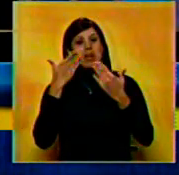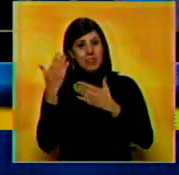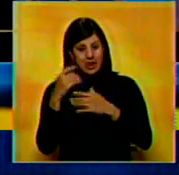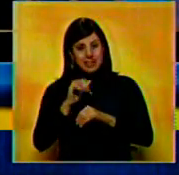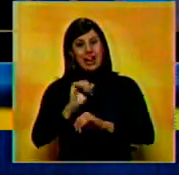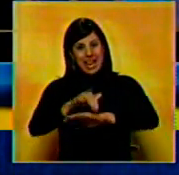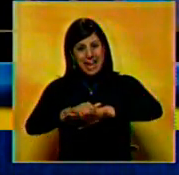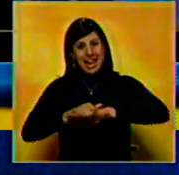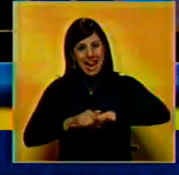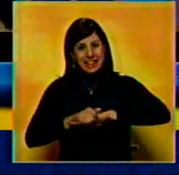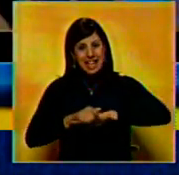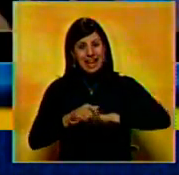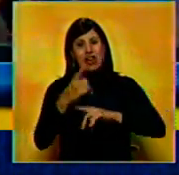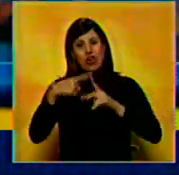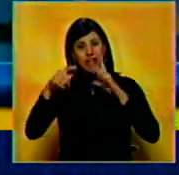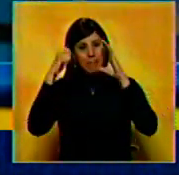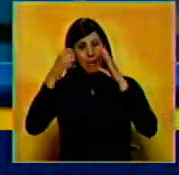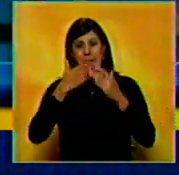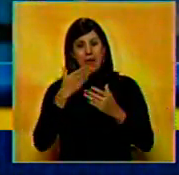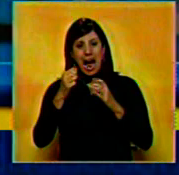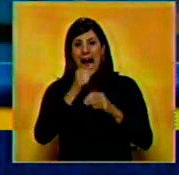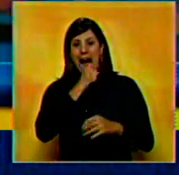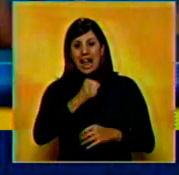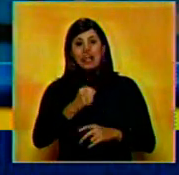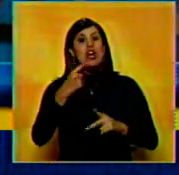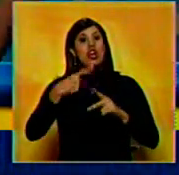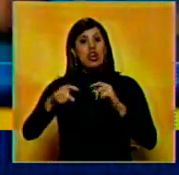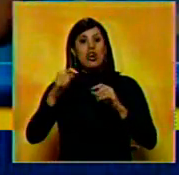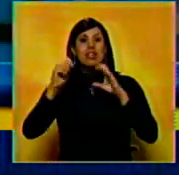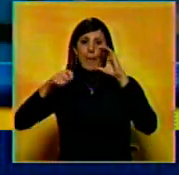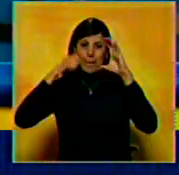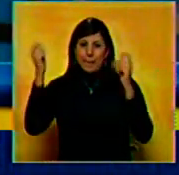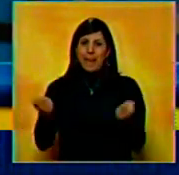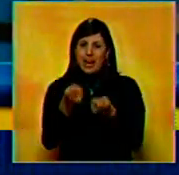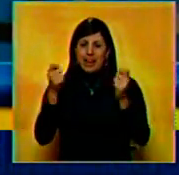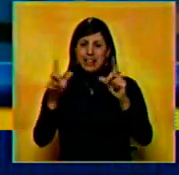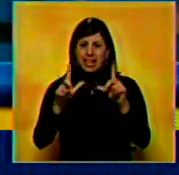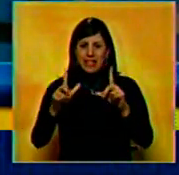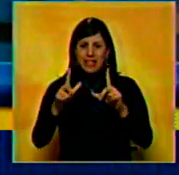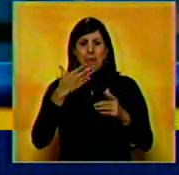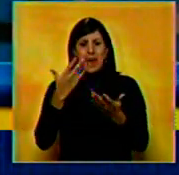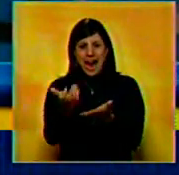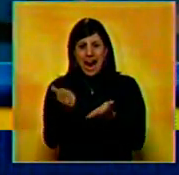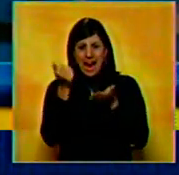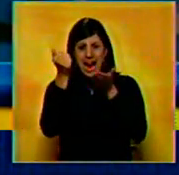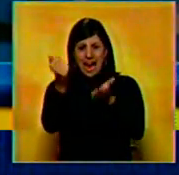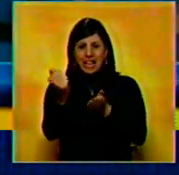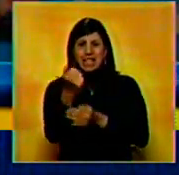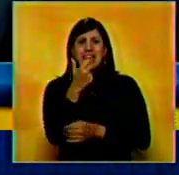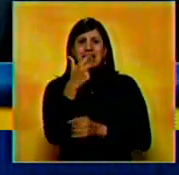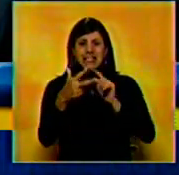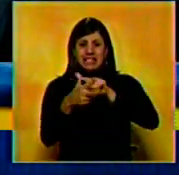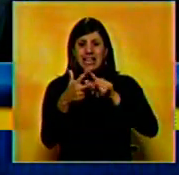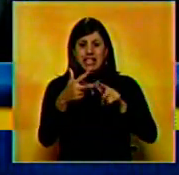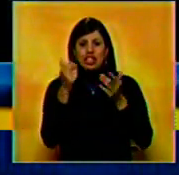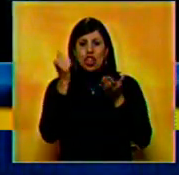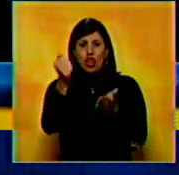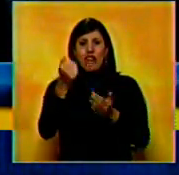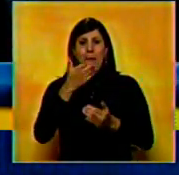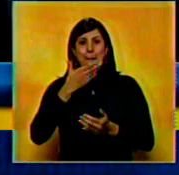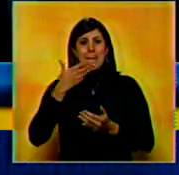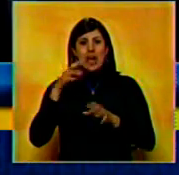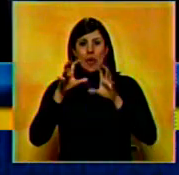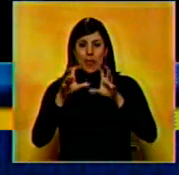británica Adele por Skyfall. Por otro lado, la serie de televisión Homeland fue una de las grandes ganadoras con los tres trofeos como